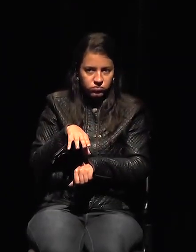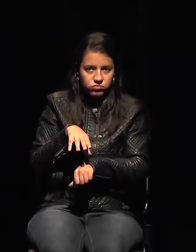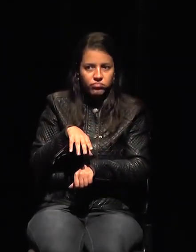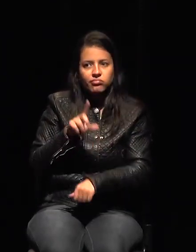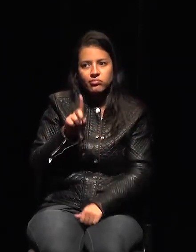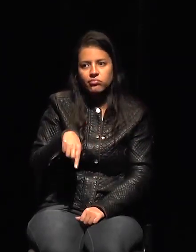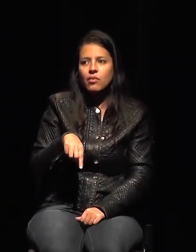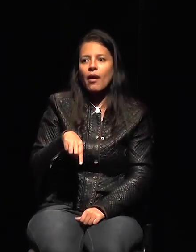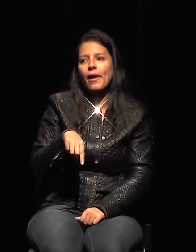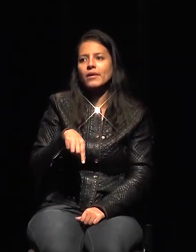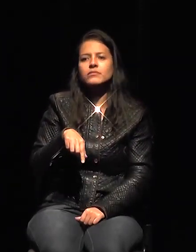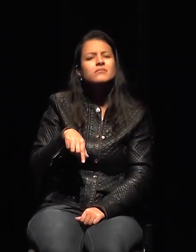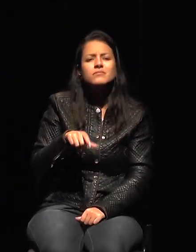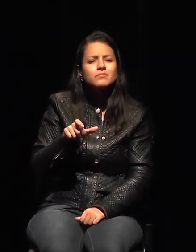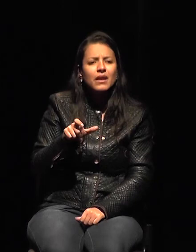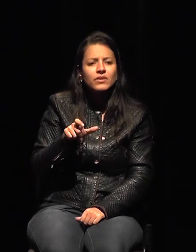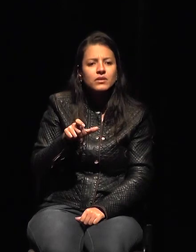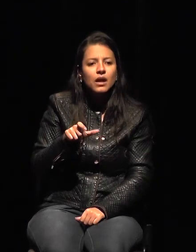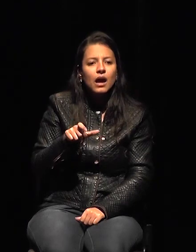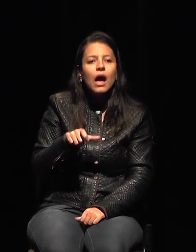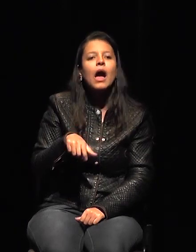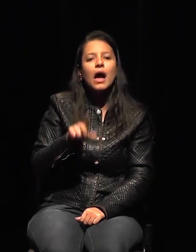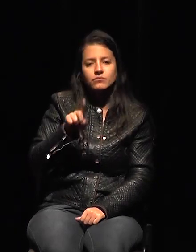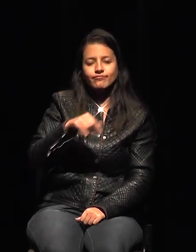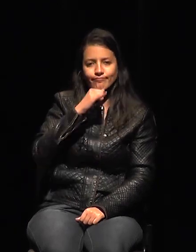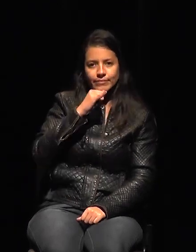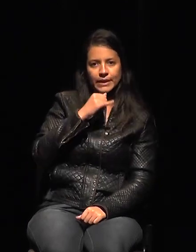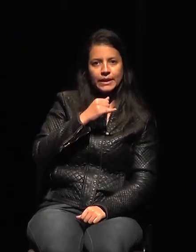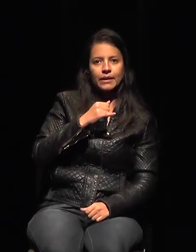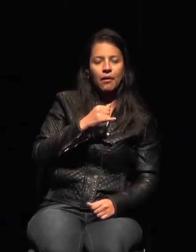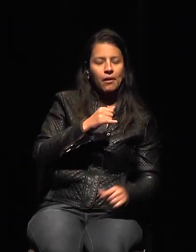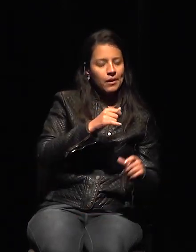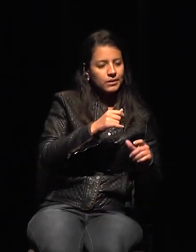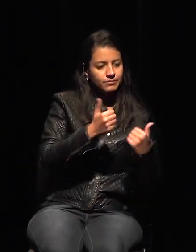una persona que actúa de manera ilegal.